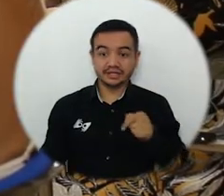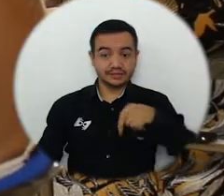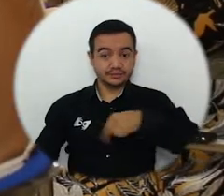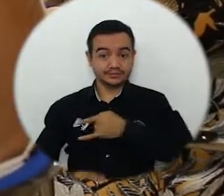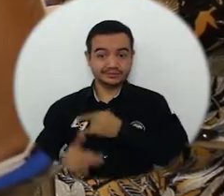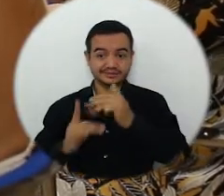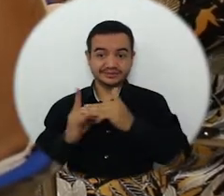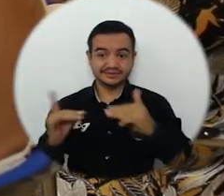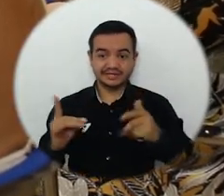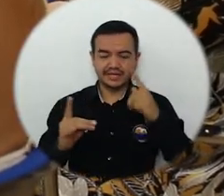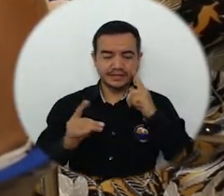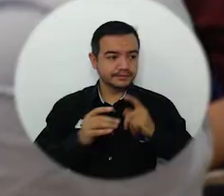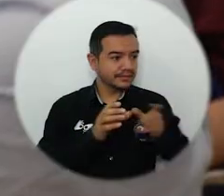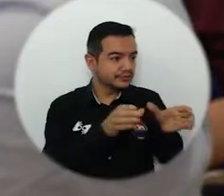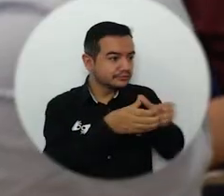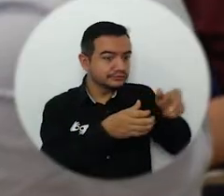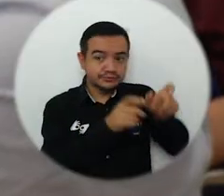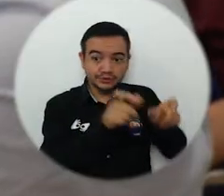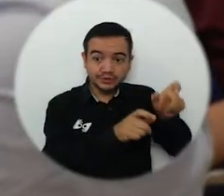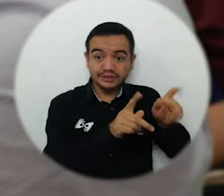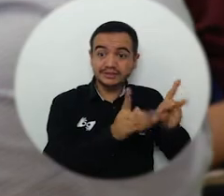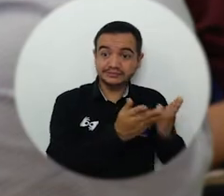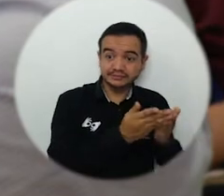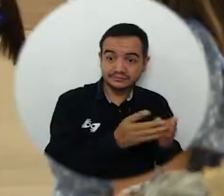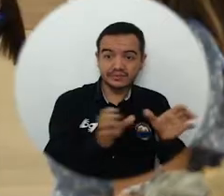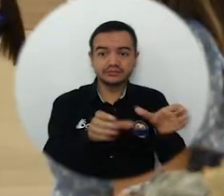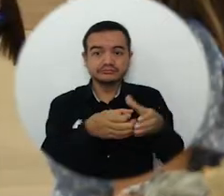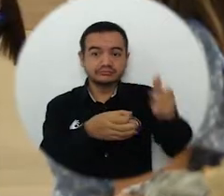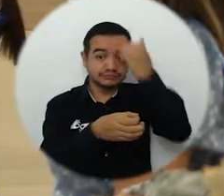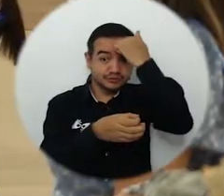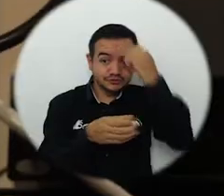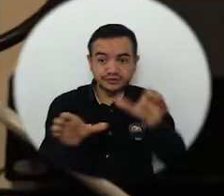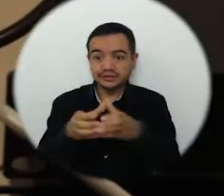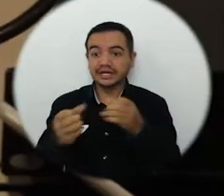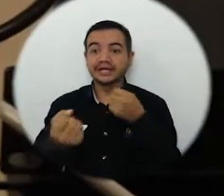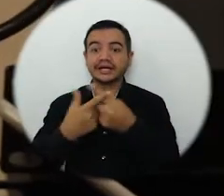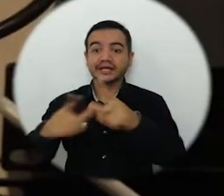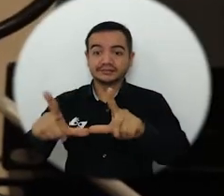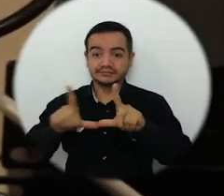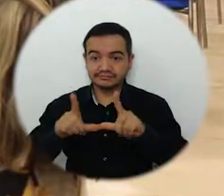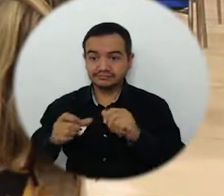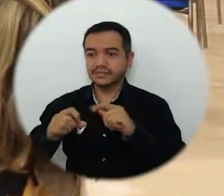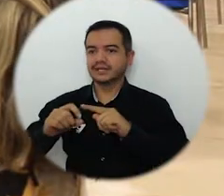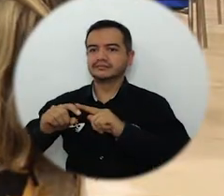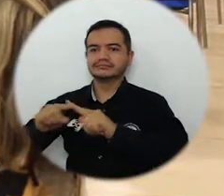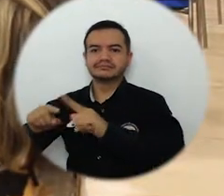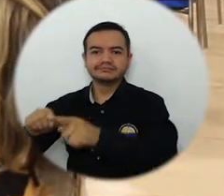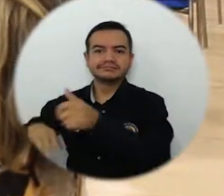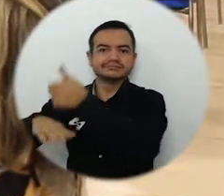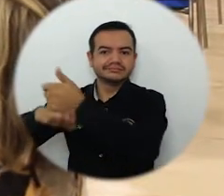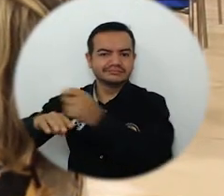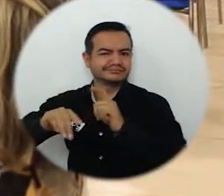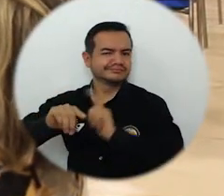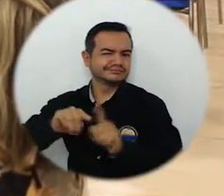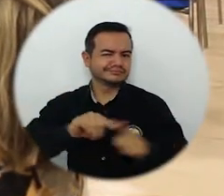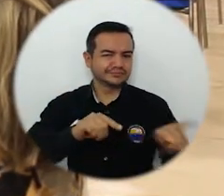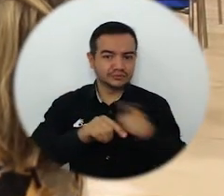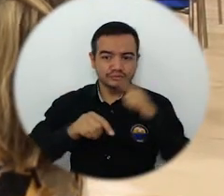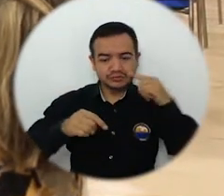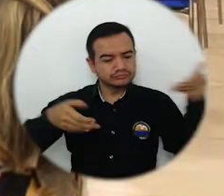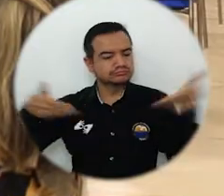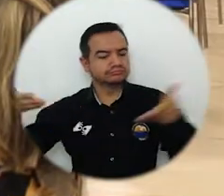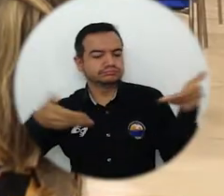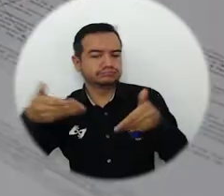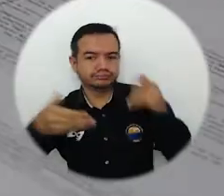Magdalena avanza de manera conjunta entre estudiantes, docentes, egresados, directivos administrativos, sector productivo, entre otros,